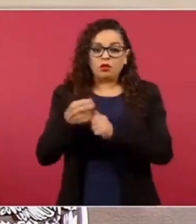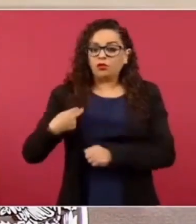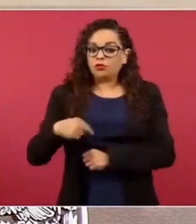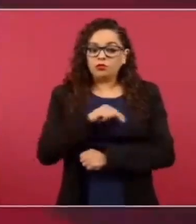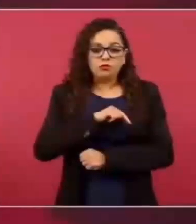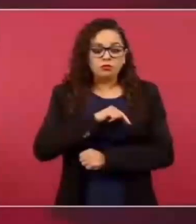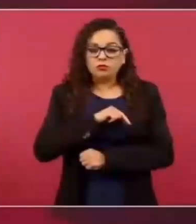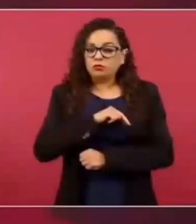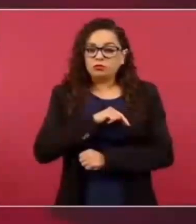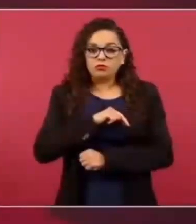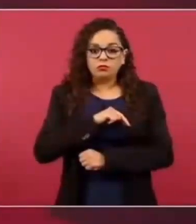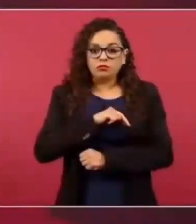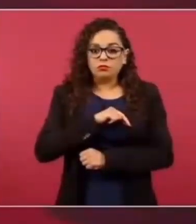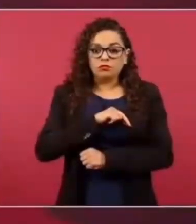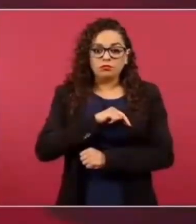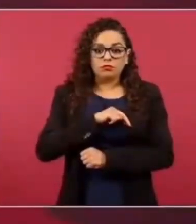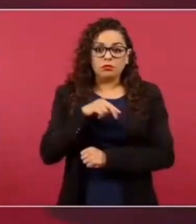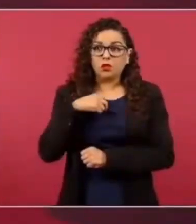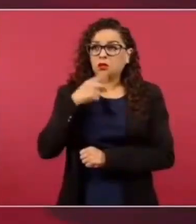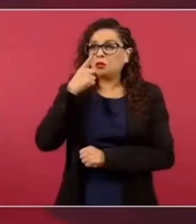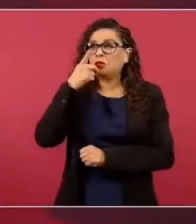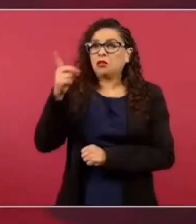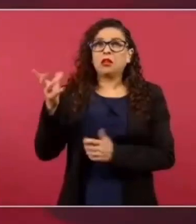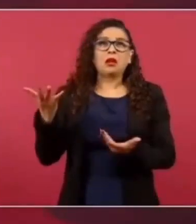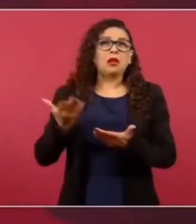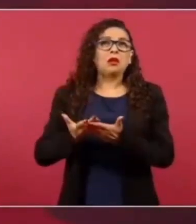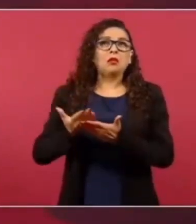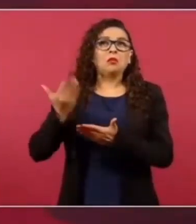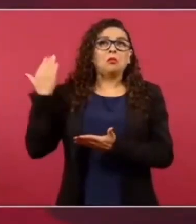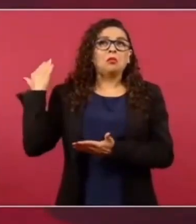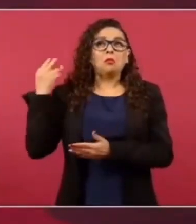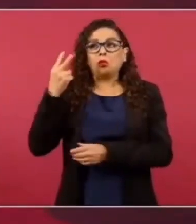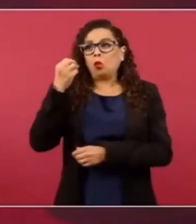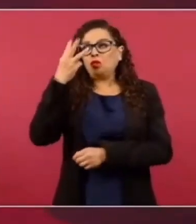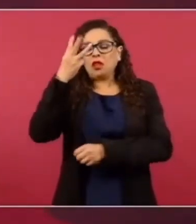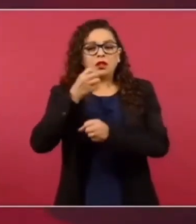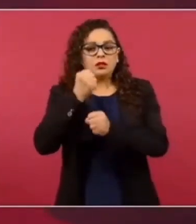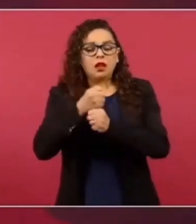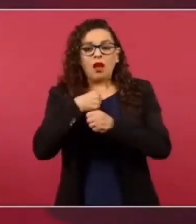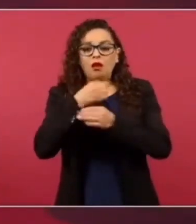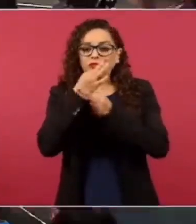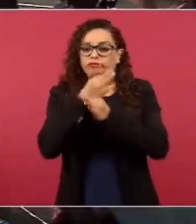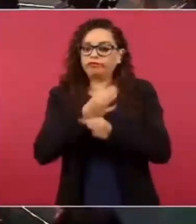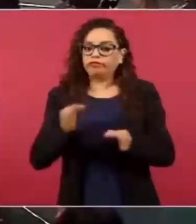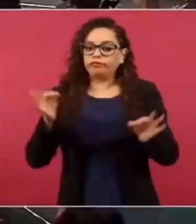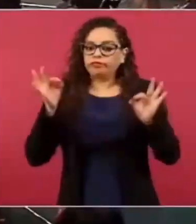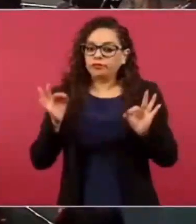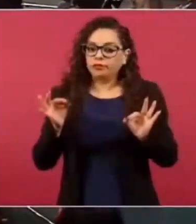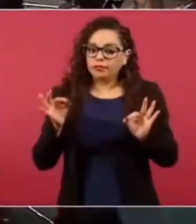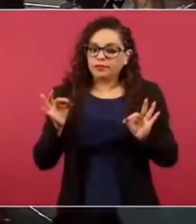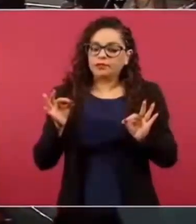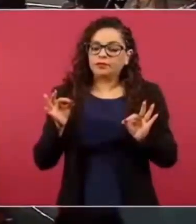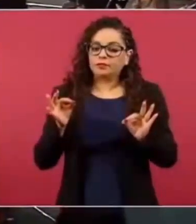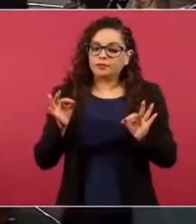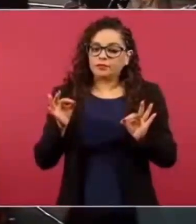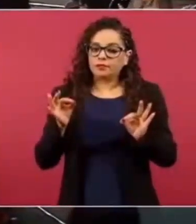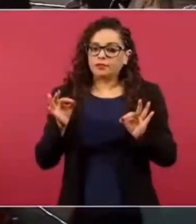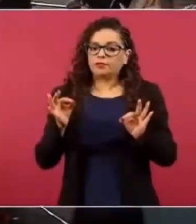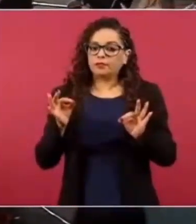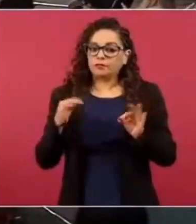Creo que lo di a conocer hace dos, tres años. Entonces, si